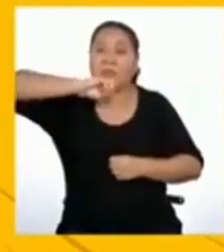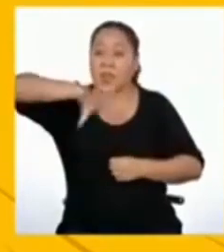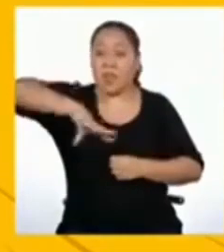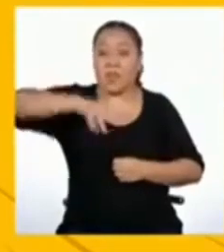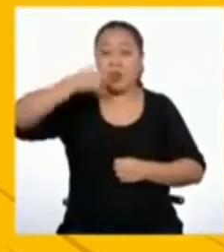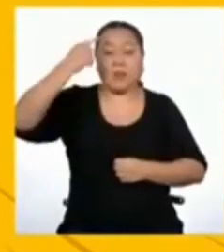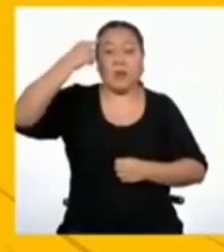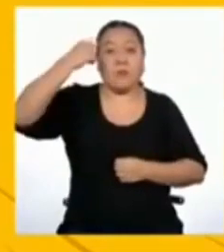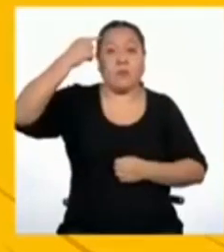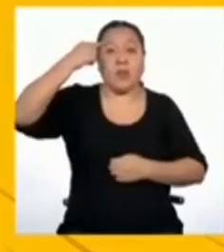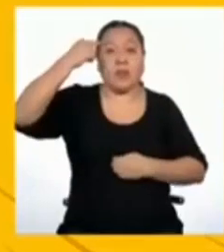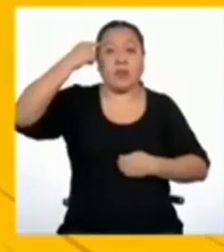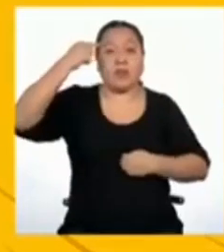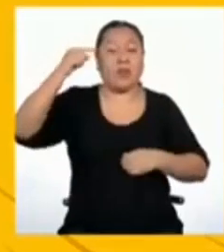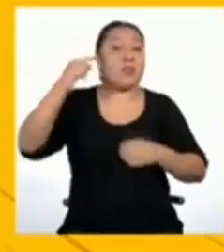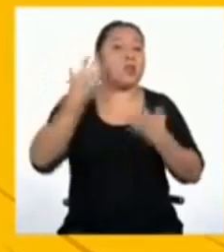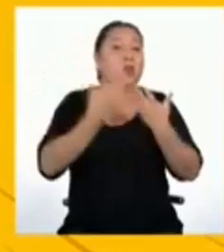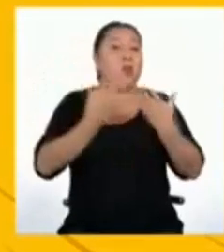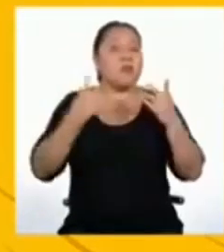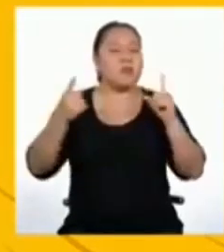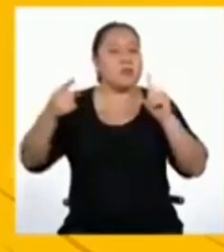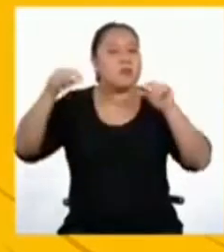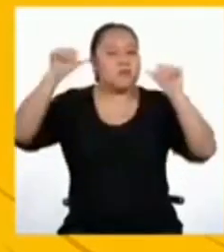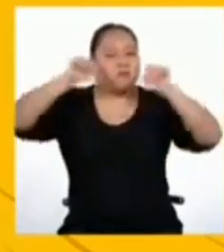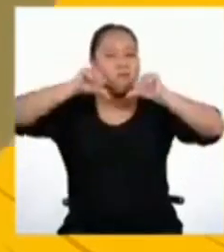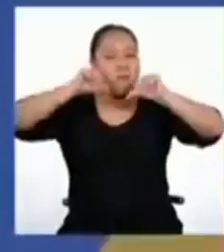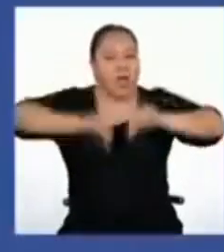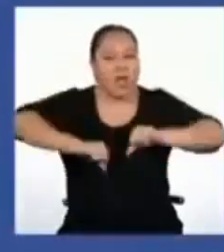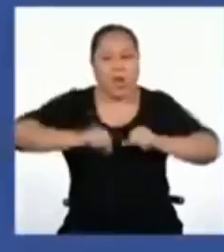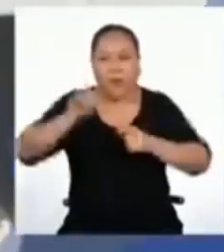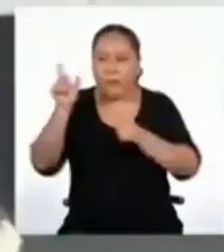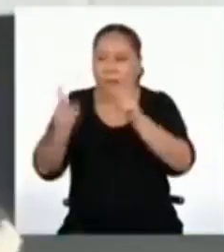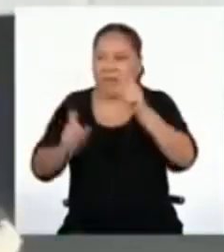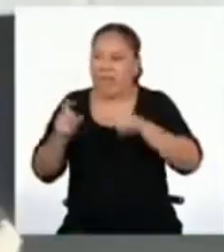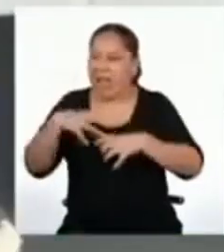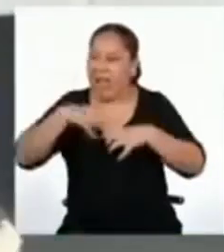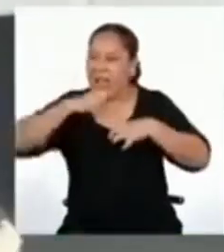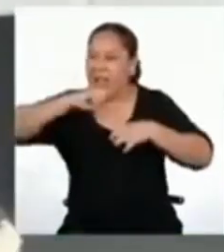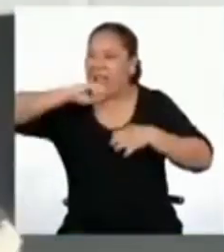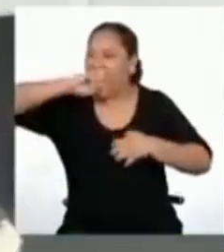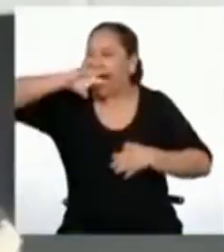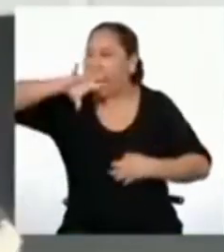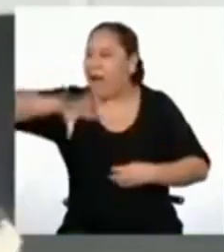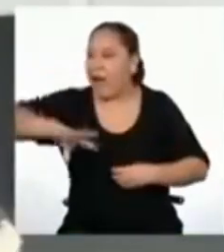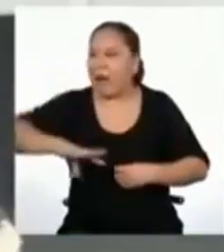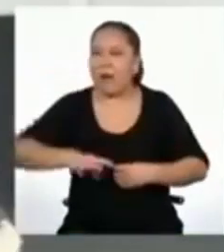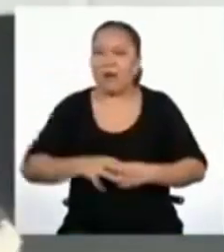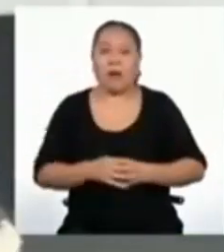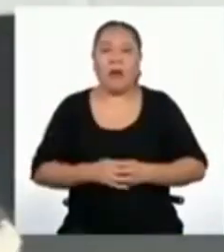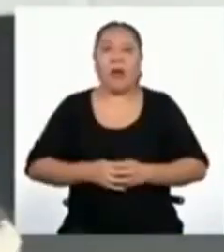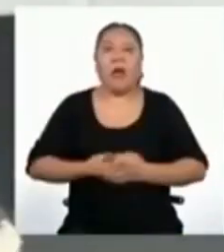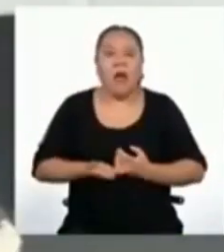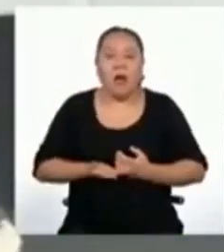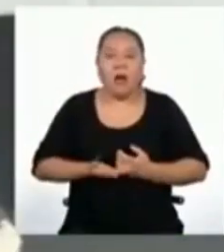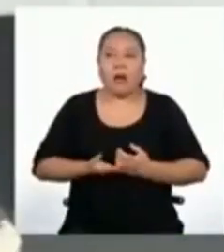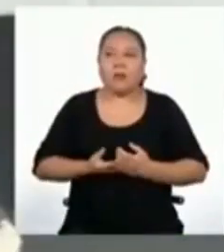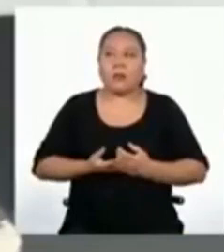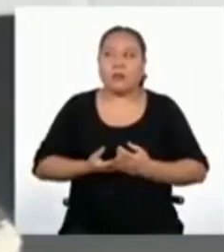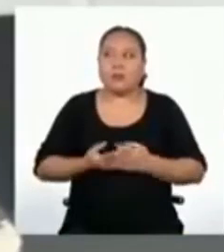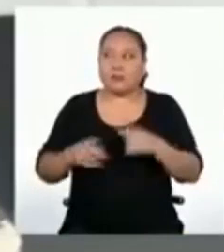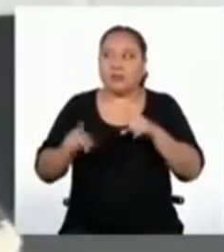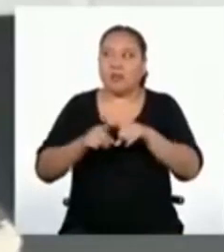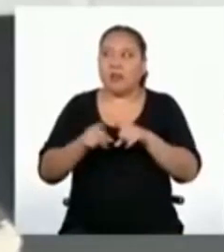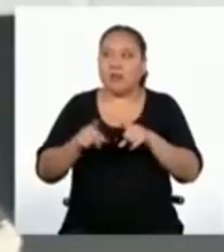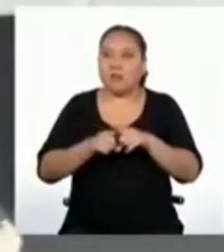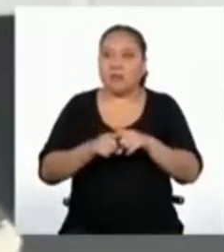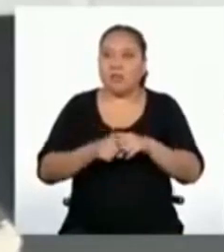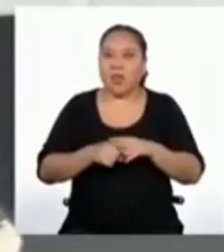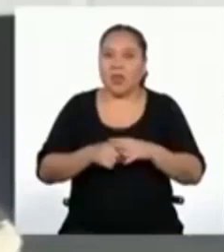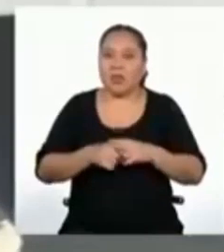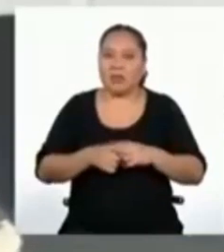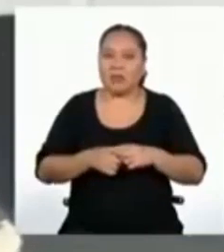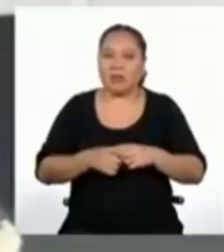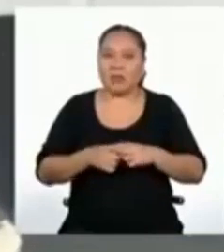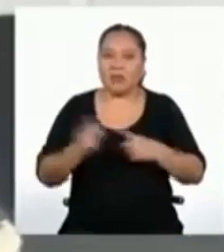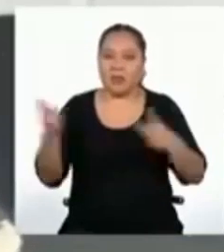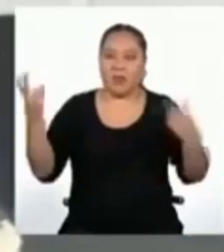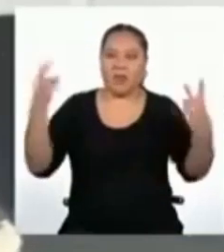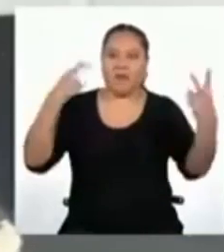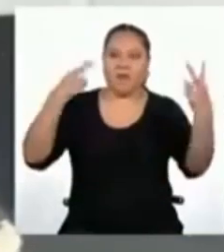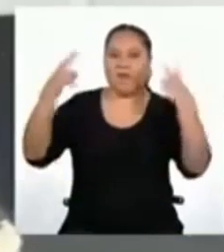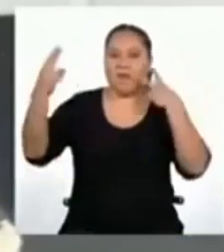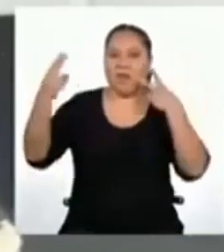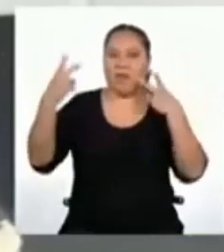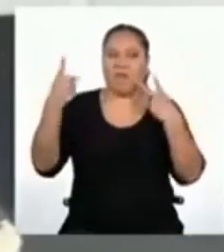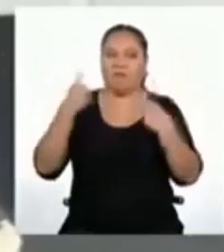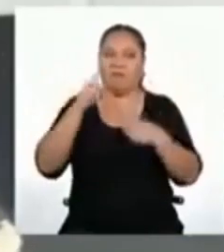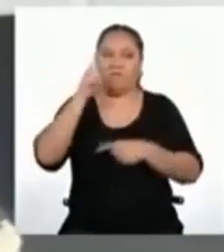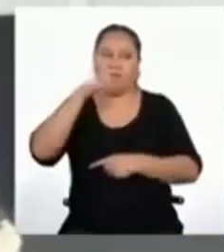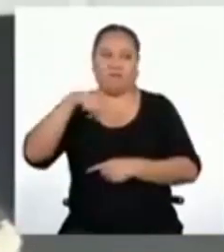piensas cosas malas de las personas que te rodean. También puedes quedar super mal delante de otras personas,